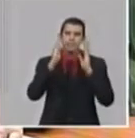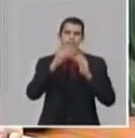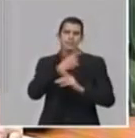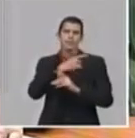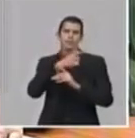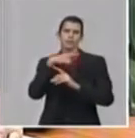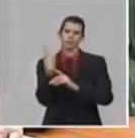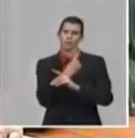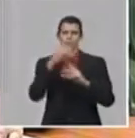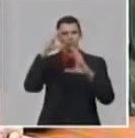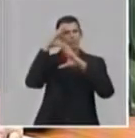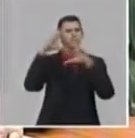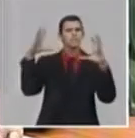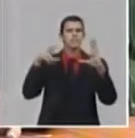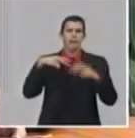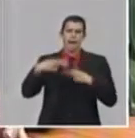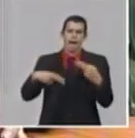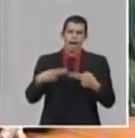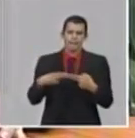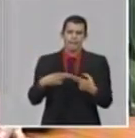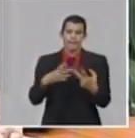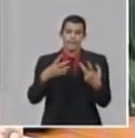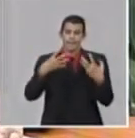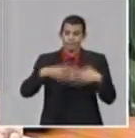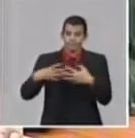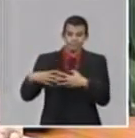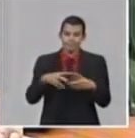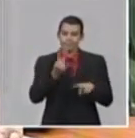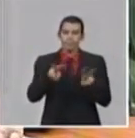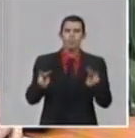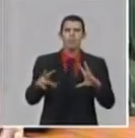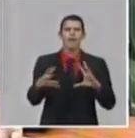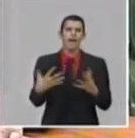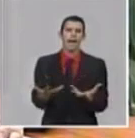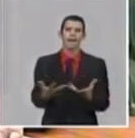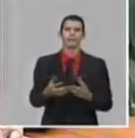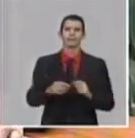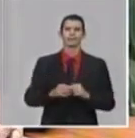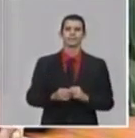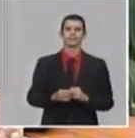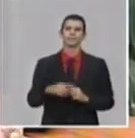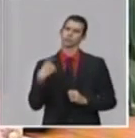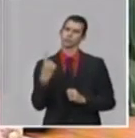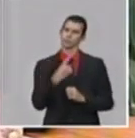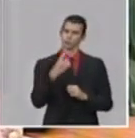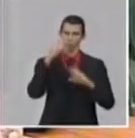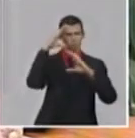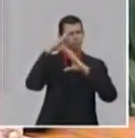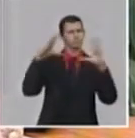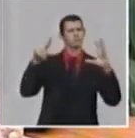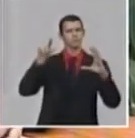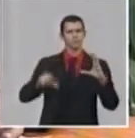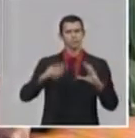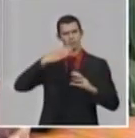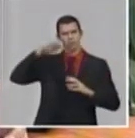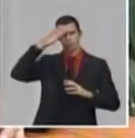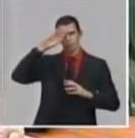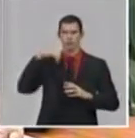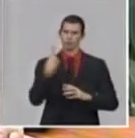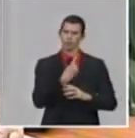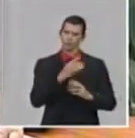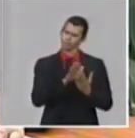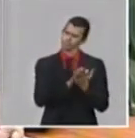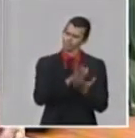humanidad. Nosotros como científicos cubanos, comprometidos con nuestro pueblo, que permitió nuestra